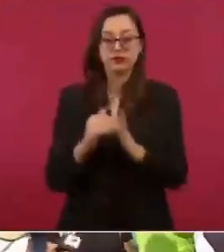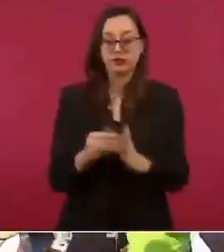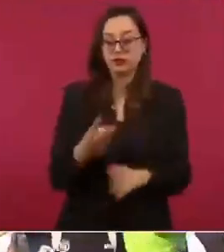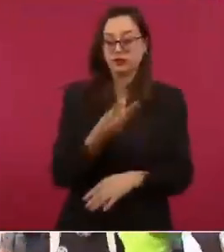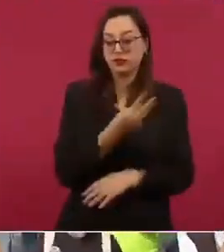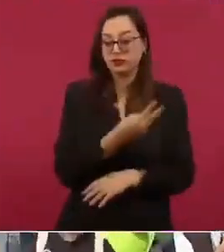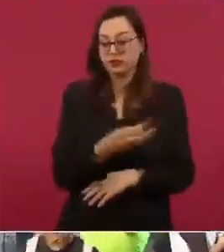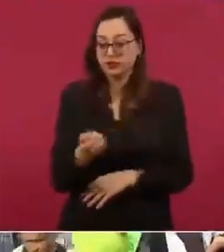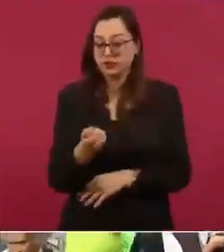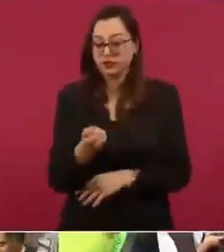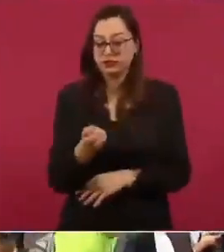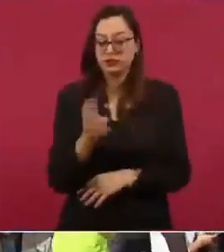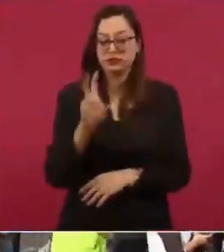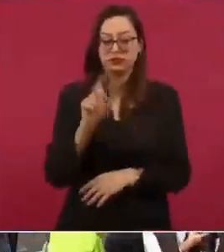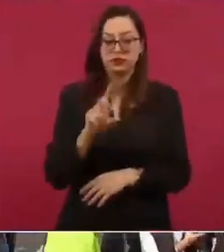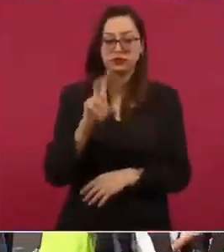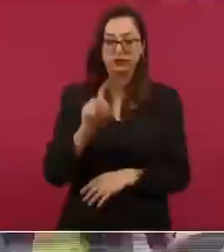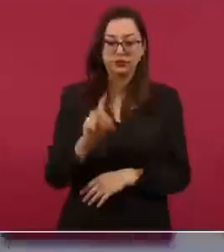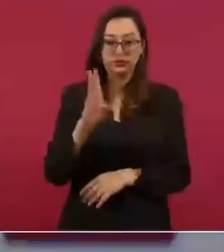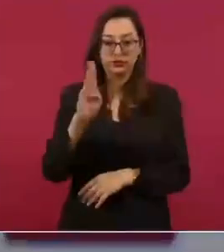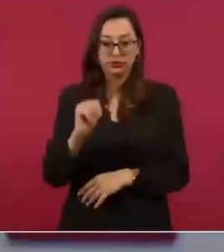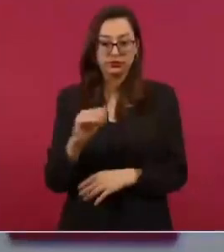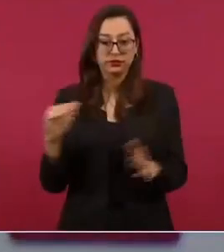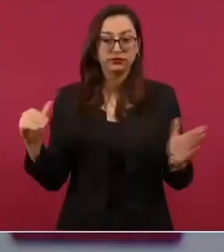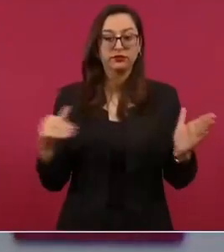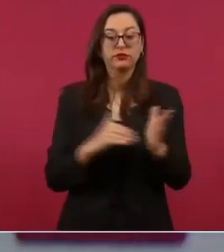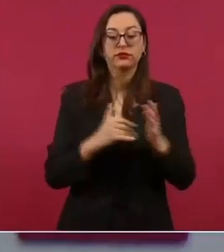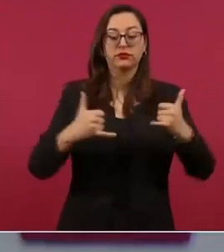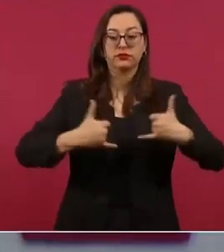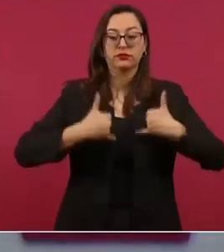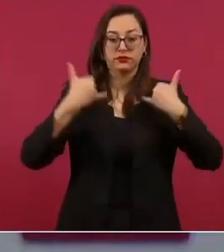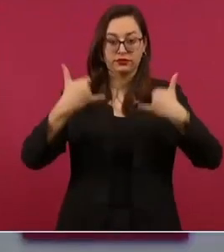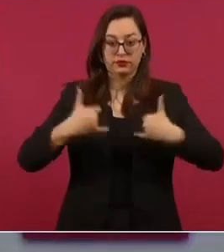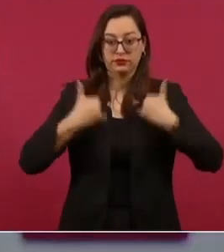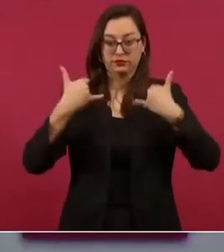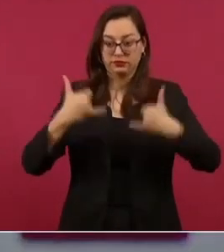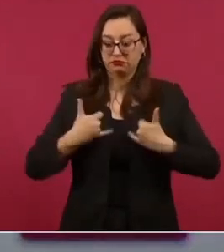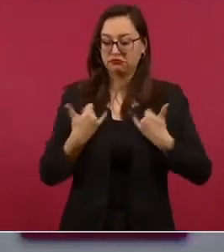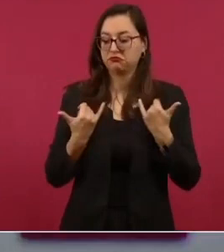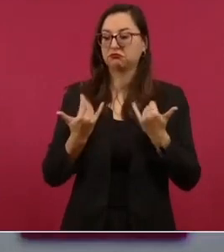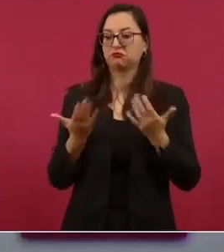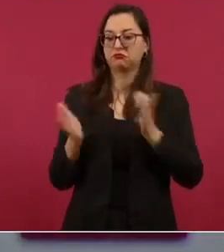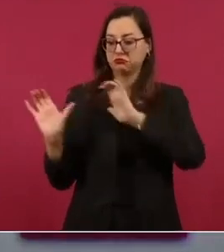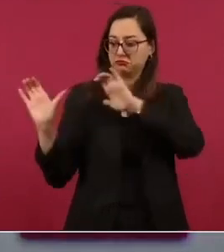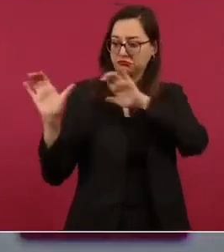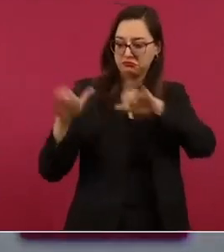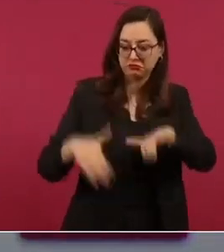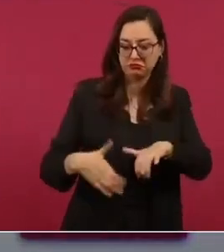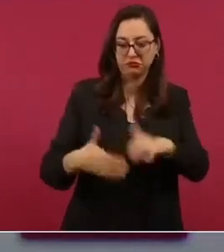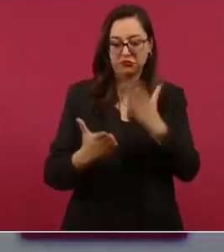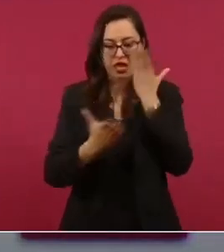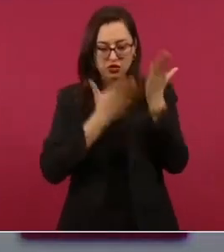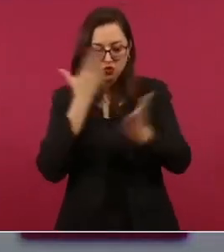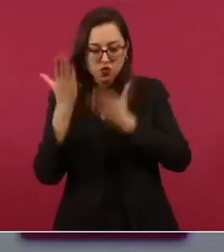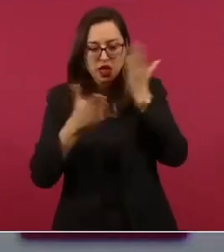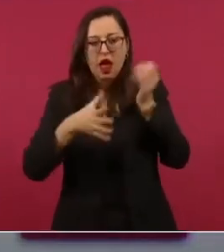trescientos treinta y nueve mil jóvenes se han capacitado para el trabajo